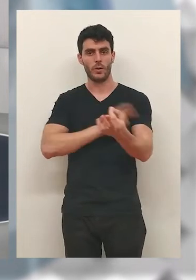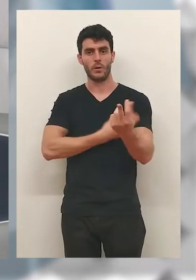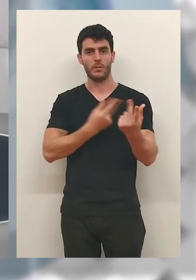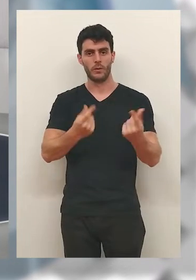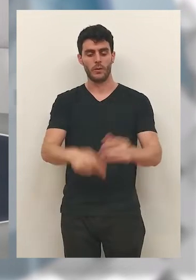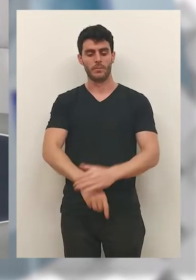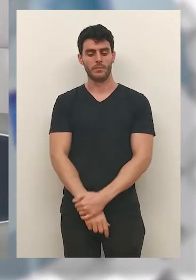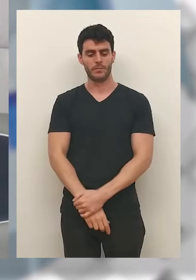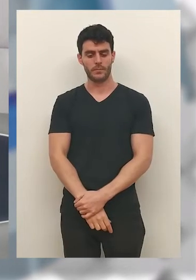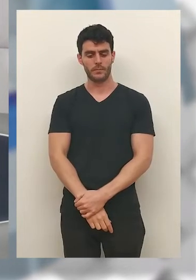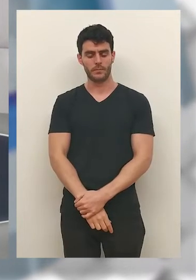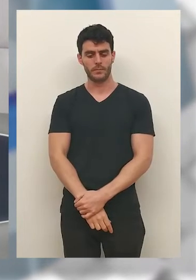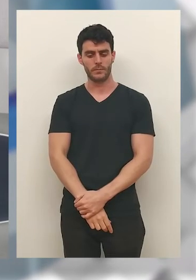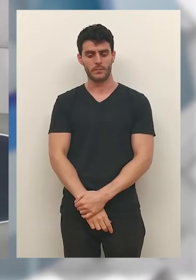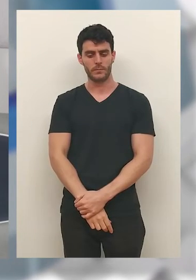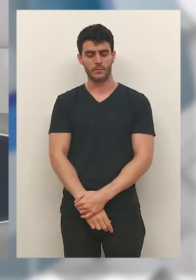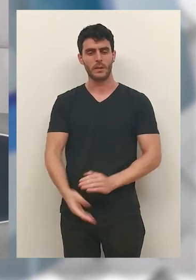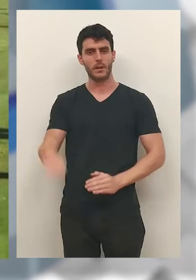presentado por el club Blanquirrojo.